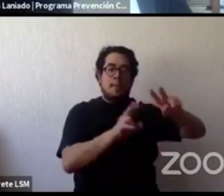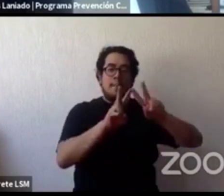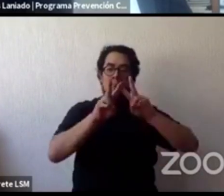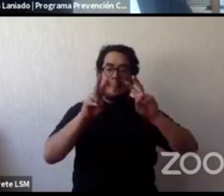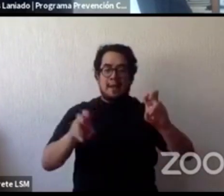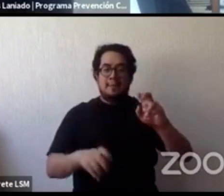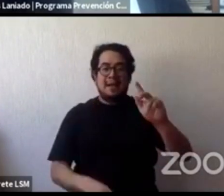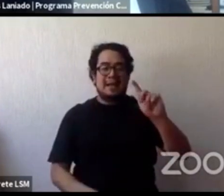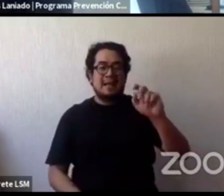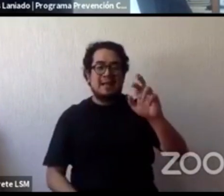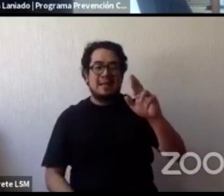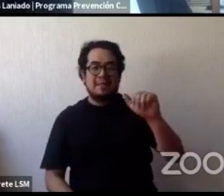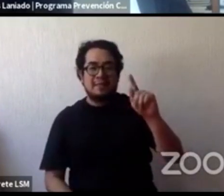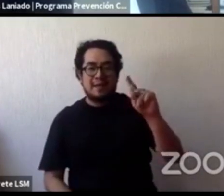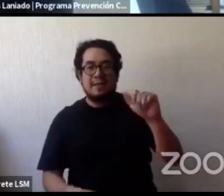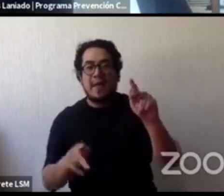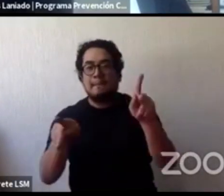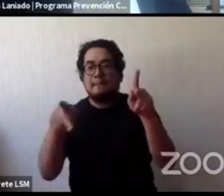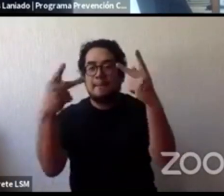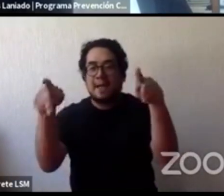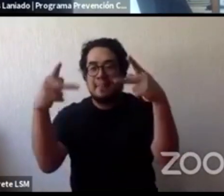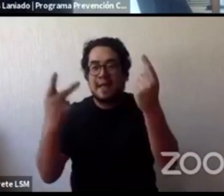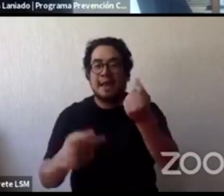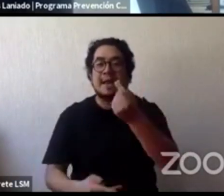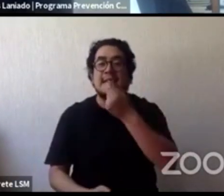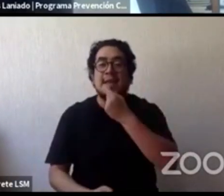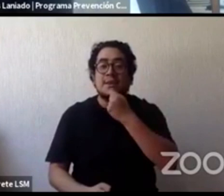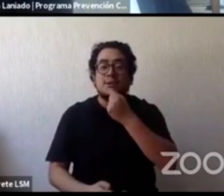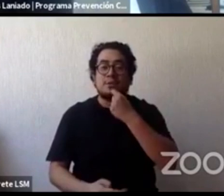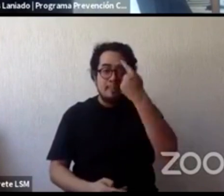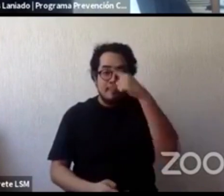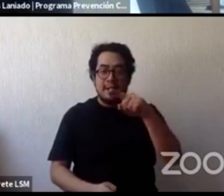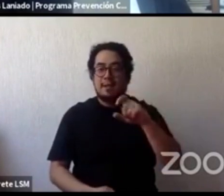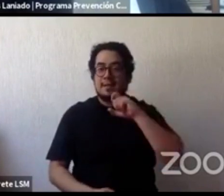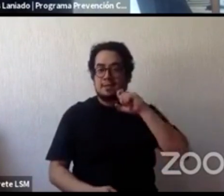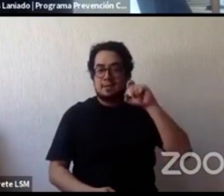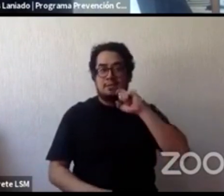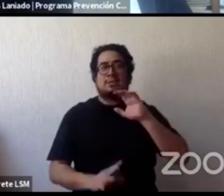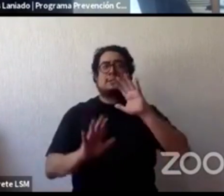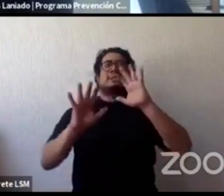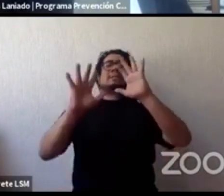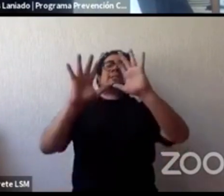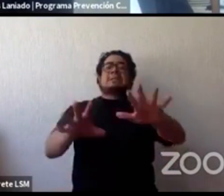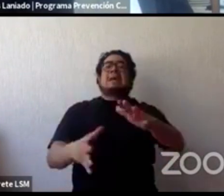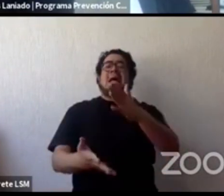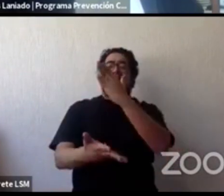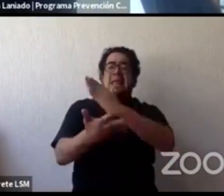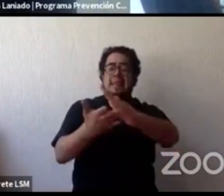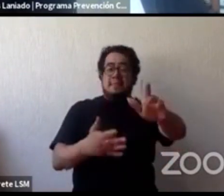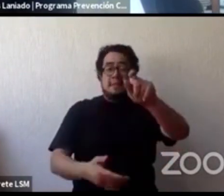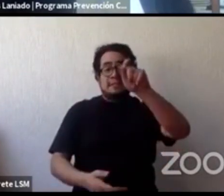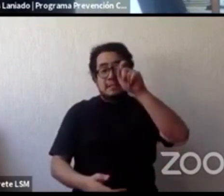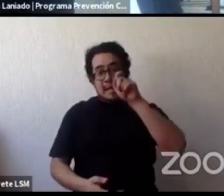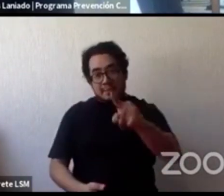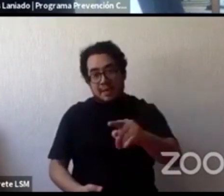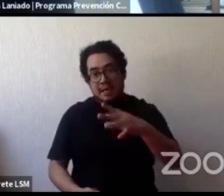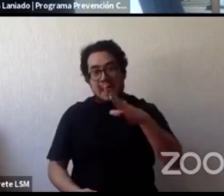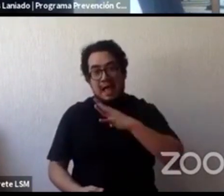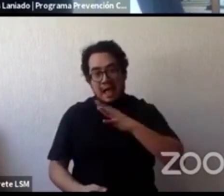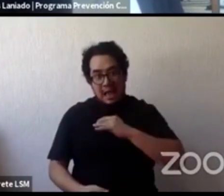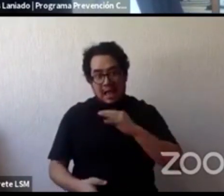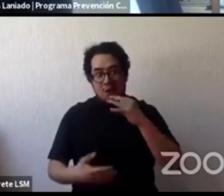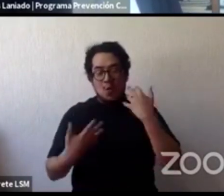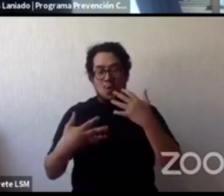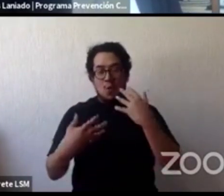pero ese también es otro tema que necesitamos saber que además esto estamos hablando de crimen organizado y que es un tema muy